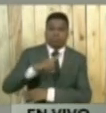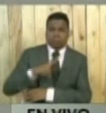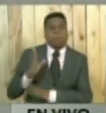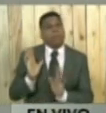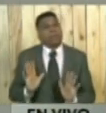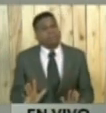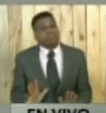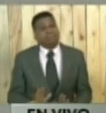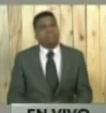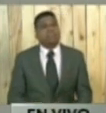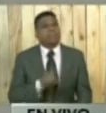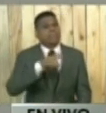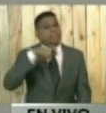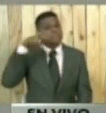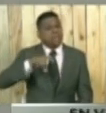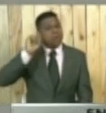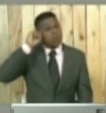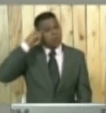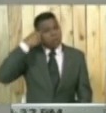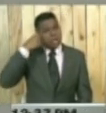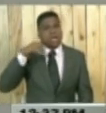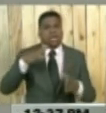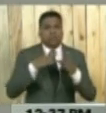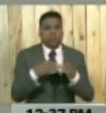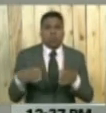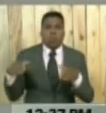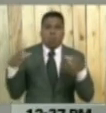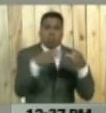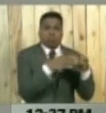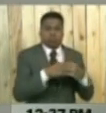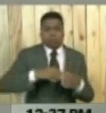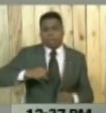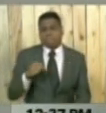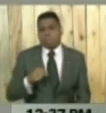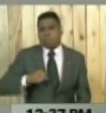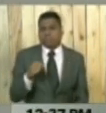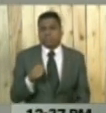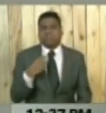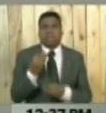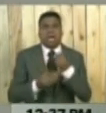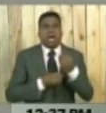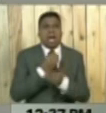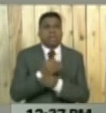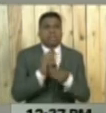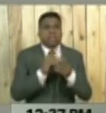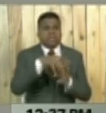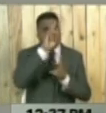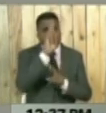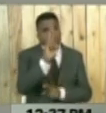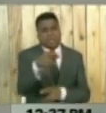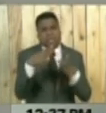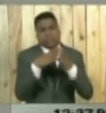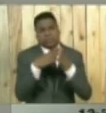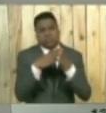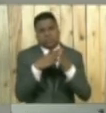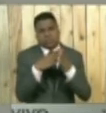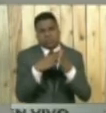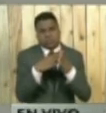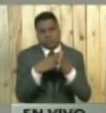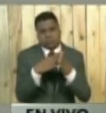recordar que los cuerpos de seguridad respetarán la dignidad y los derechos humanos de todas las personas.